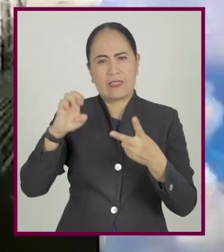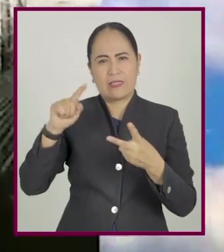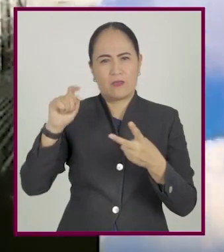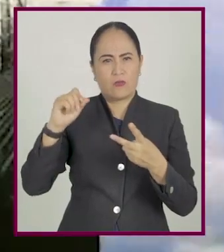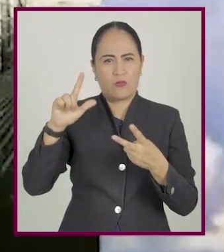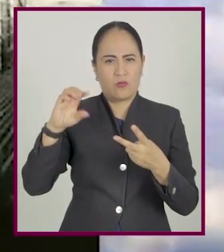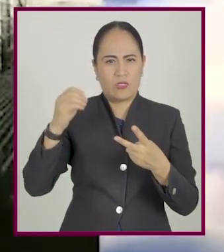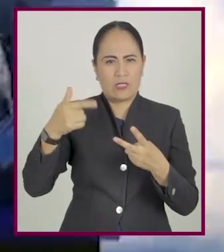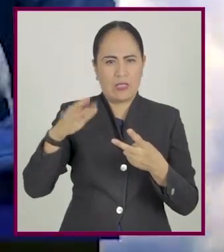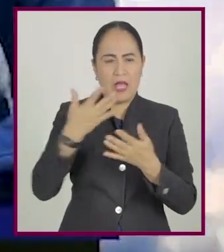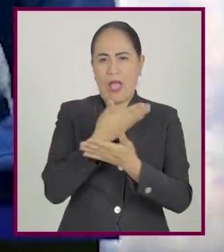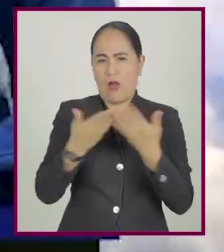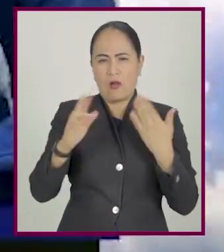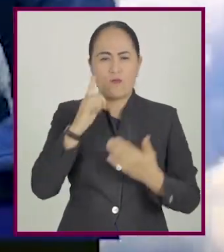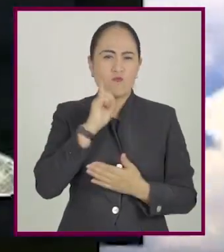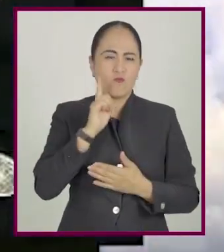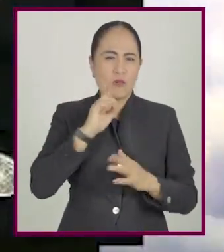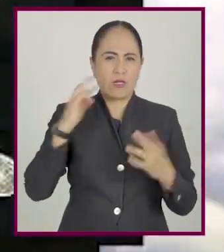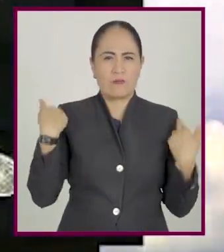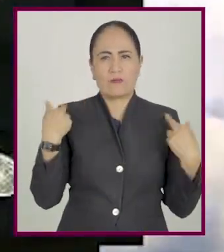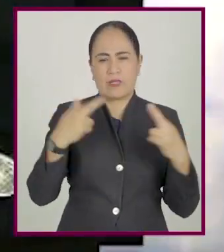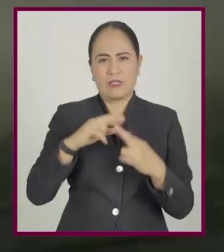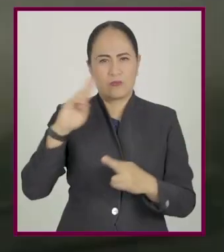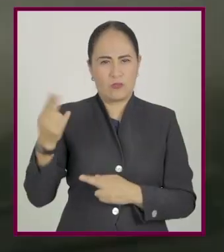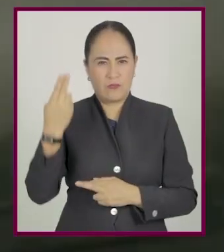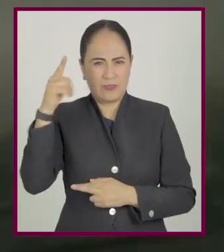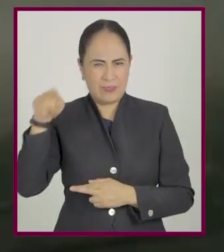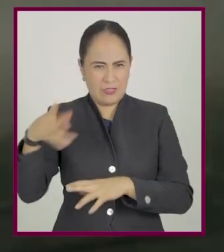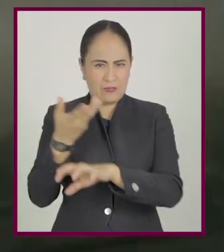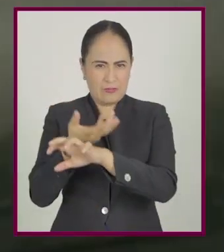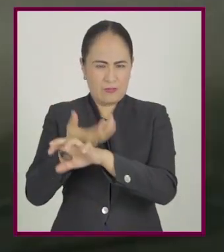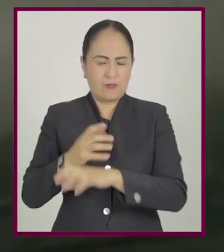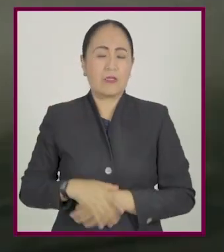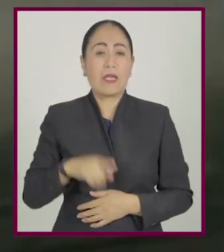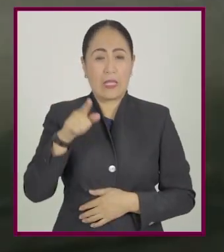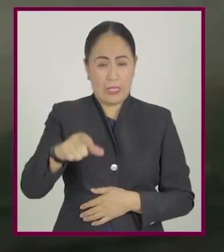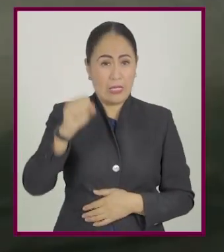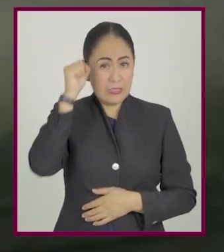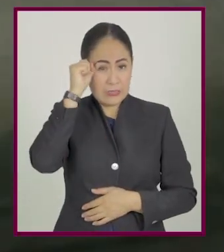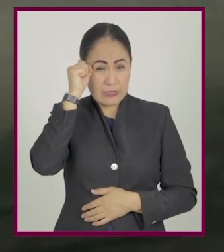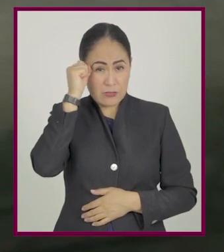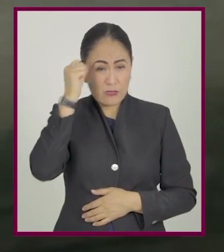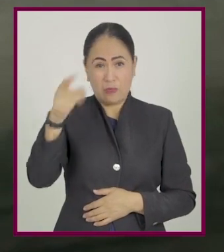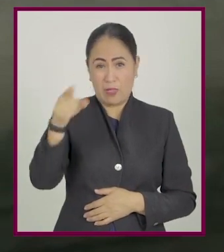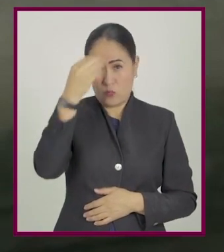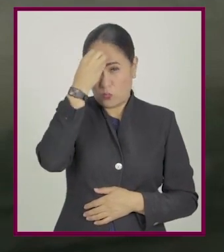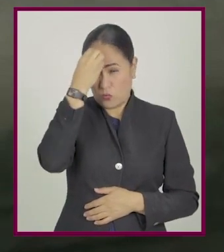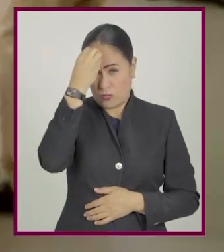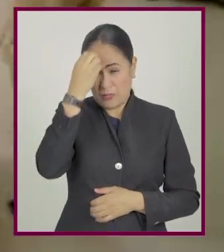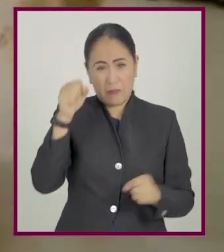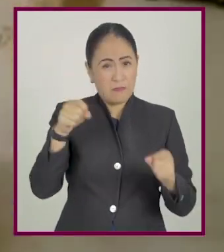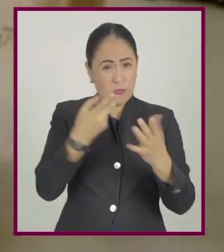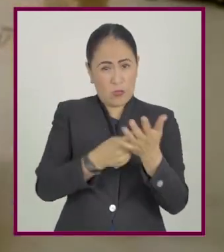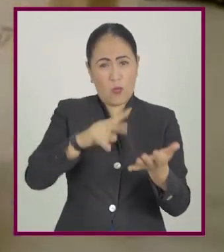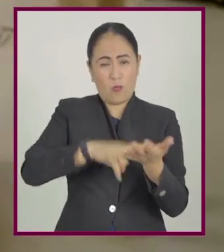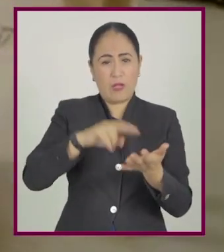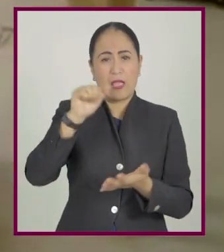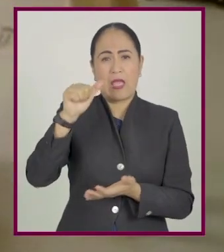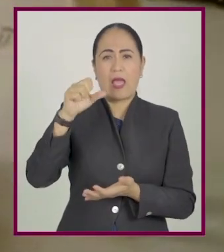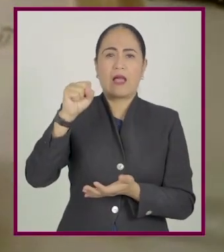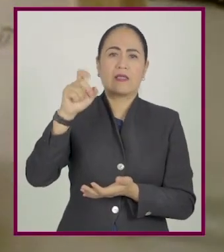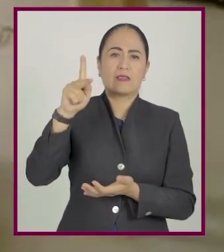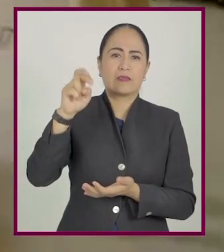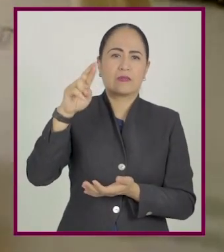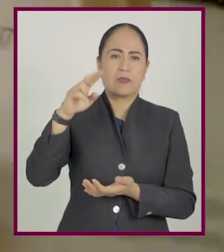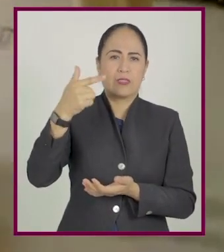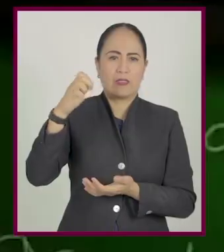es profesora de la Universidad de Colorado. Además del síndrome de Savant, fue diagnosticada con Asperger y ha dedicado sus